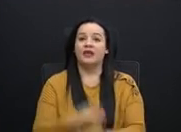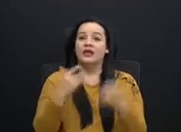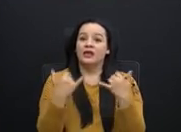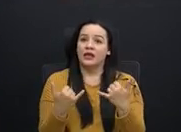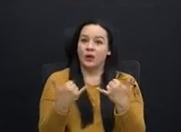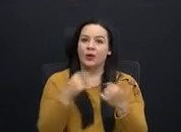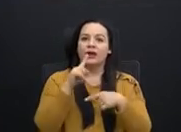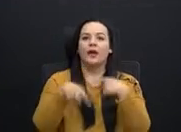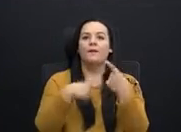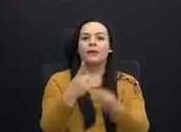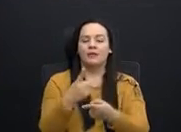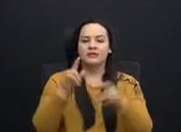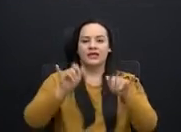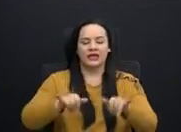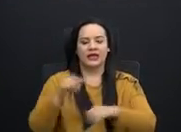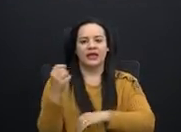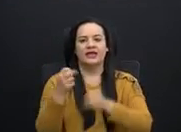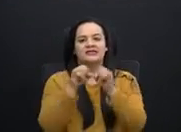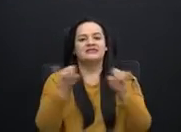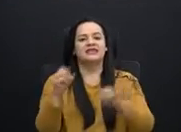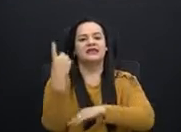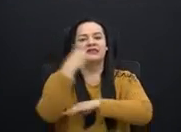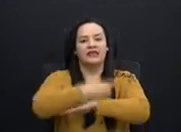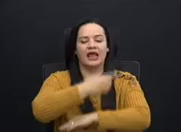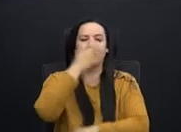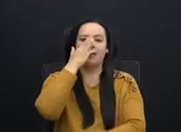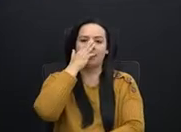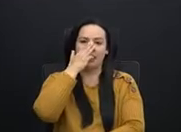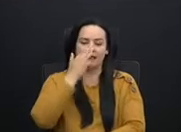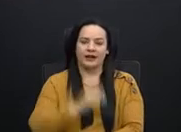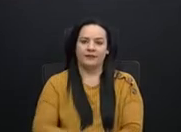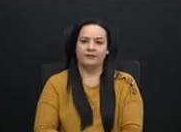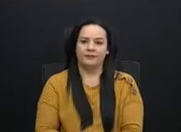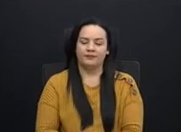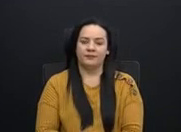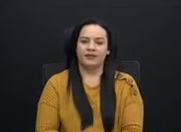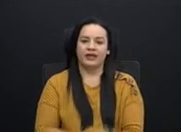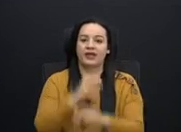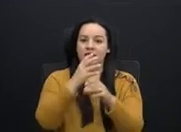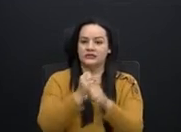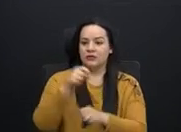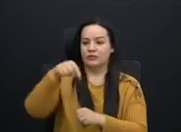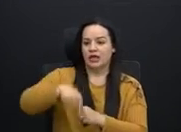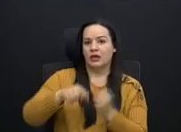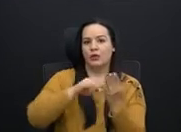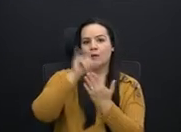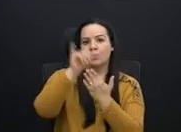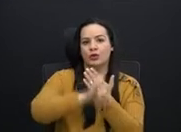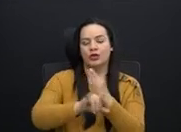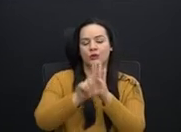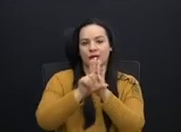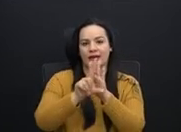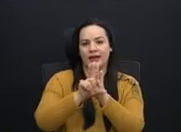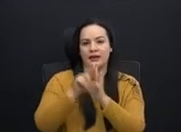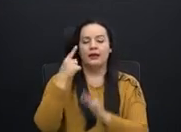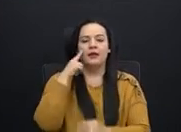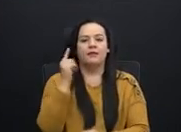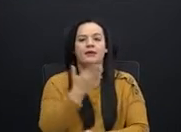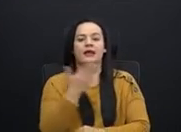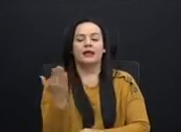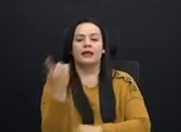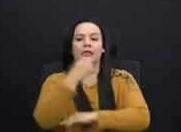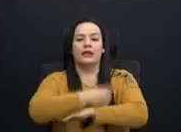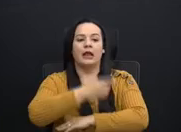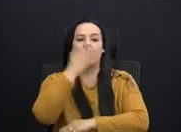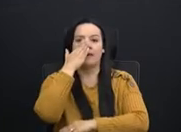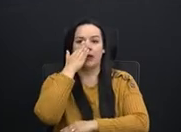ahora nos vamos a quedar sin Día de la Madre. Hicimos aquí un proyecto de ley para que el Día de la